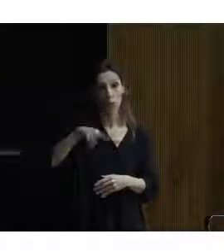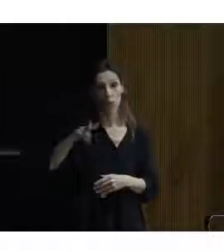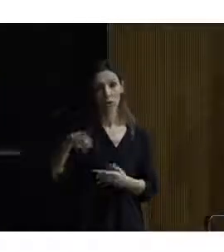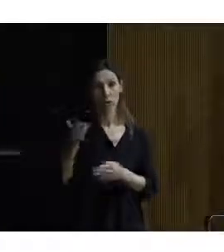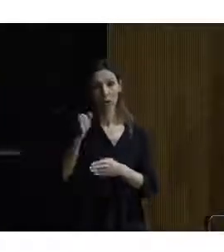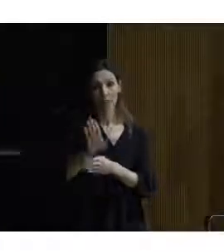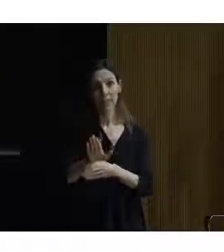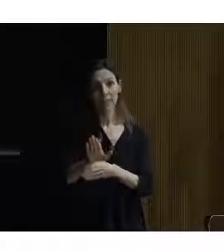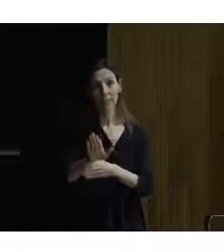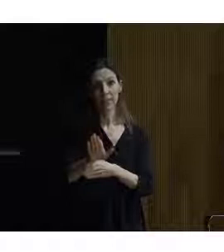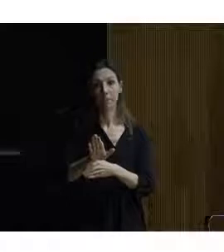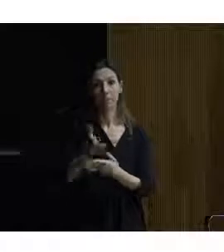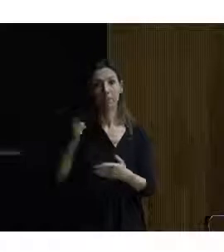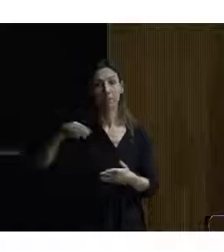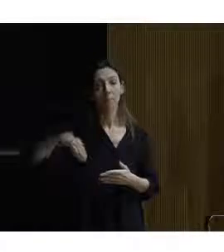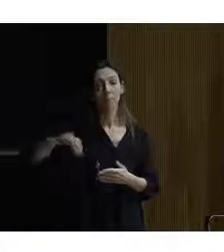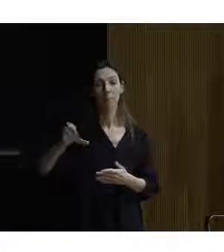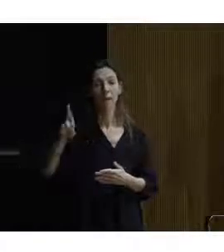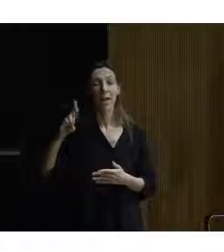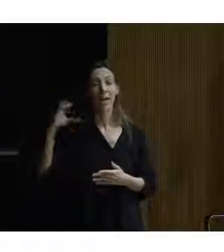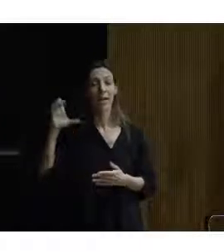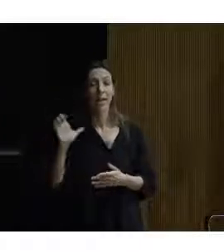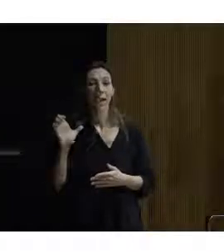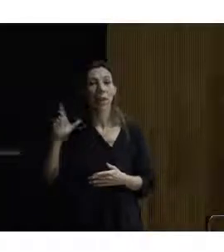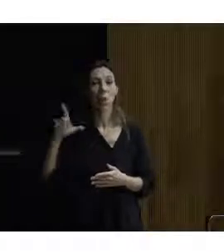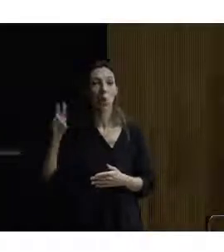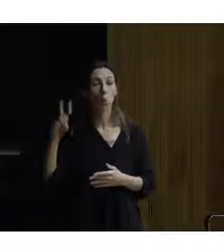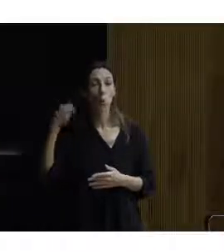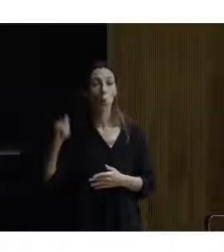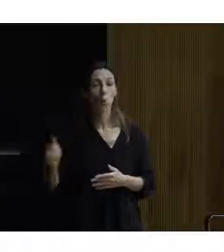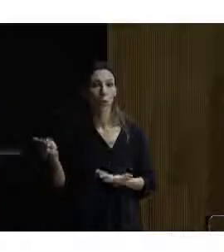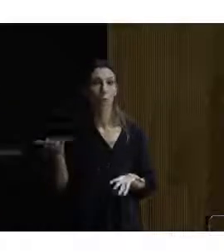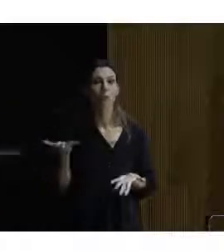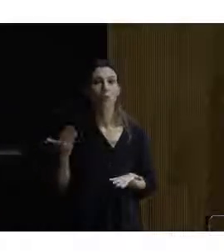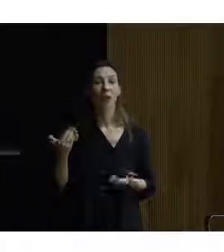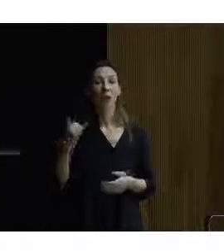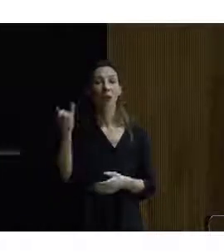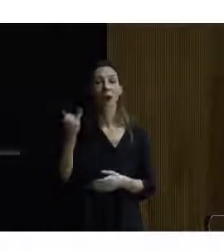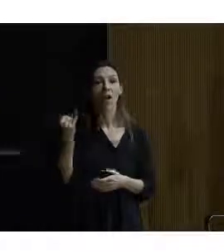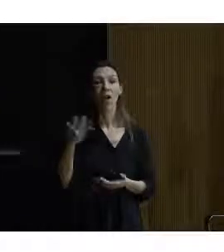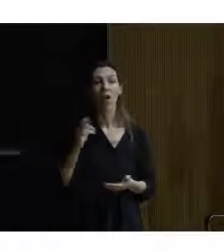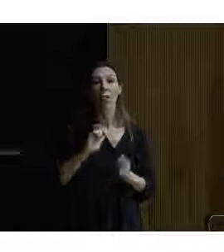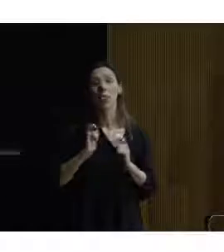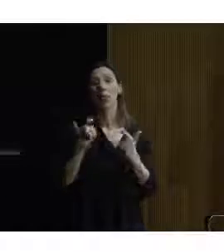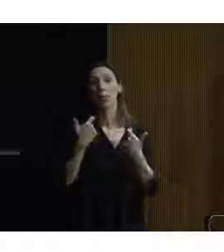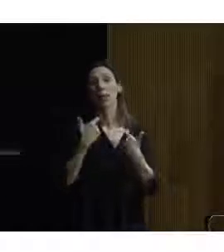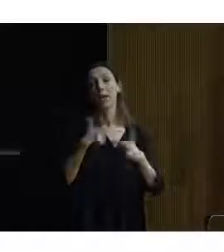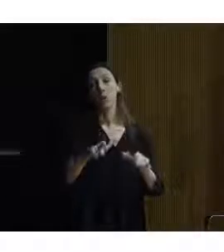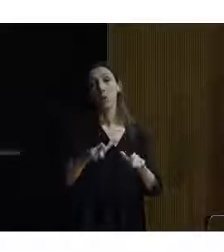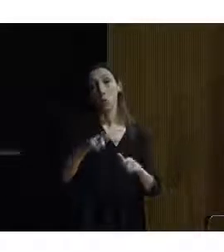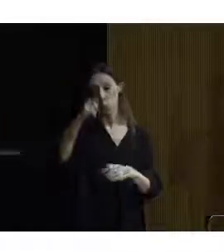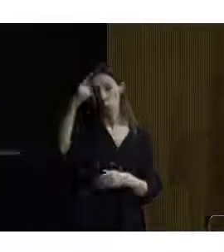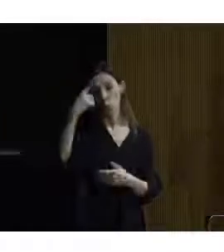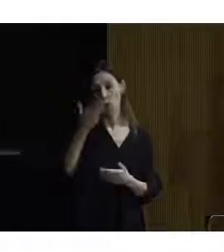la ponencia doña Mercé Luz Arque, que es jefa del Departamento de Cultura y Ocio del Área de Accesibilidad